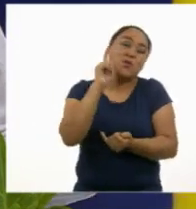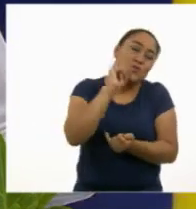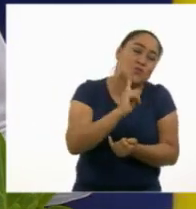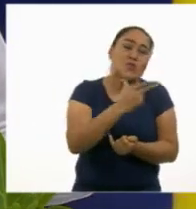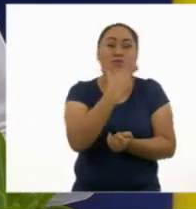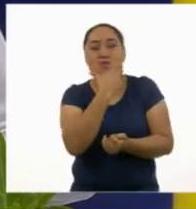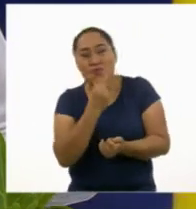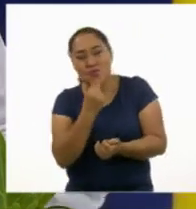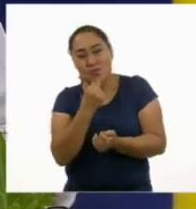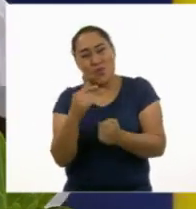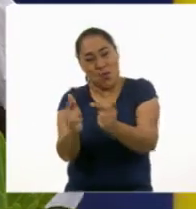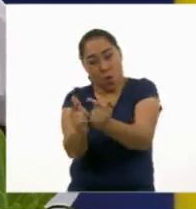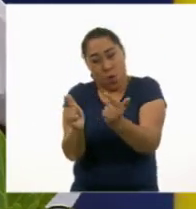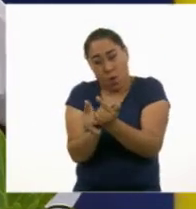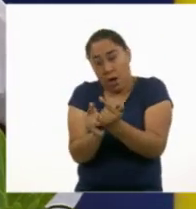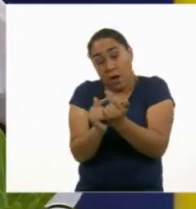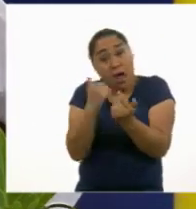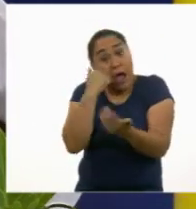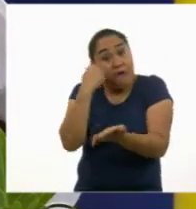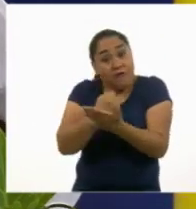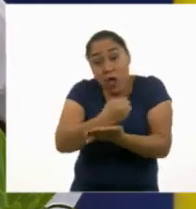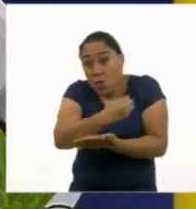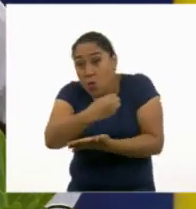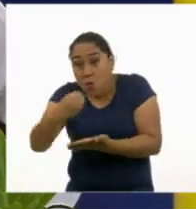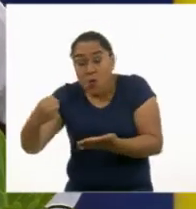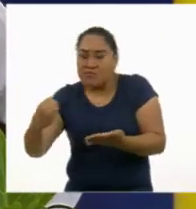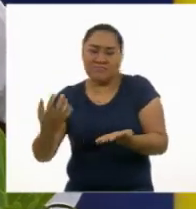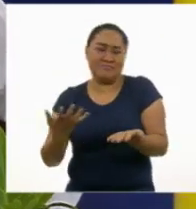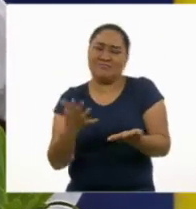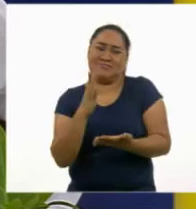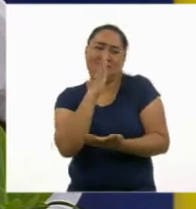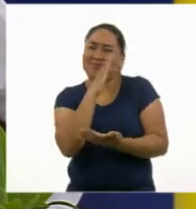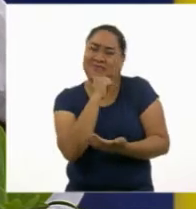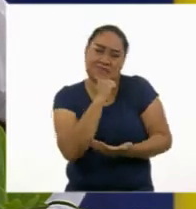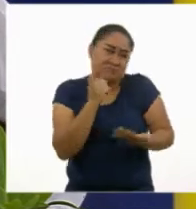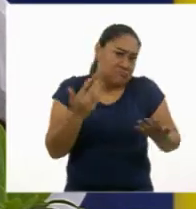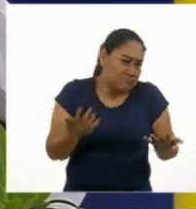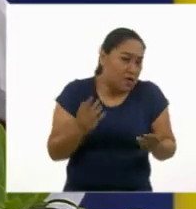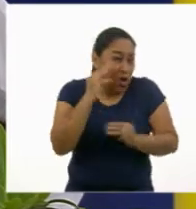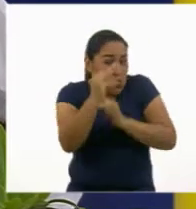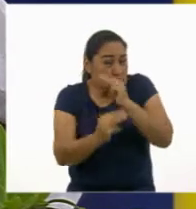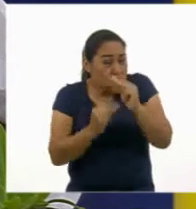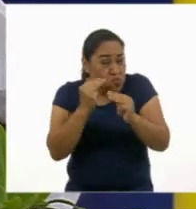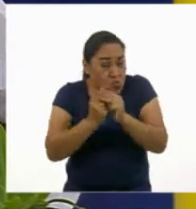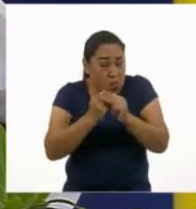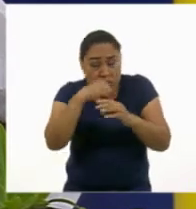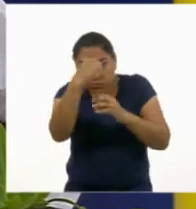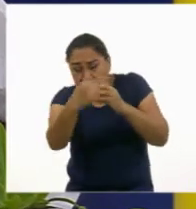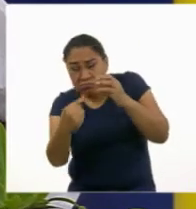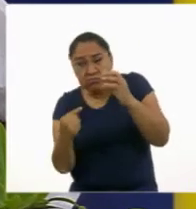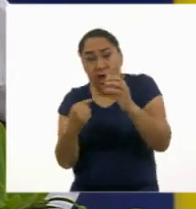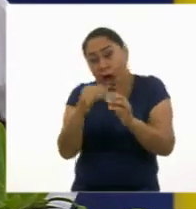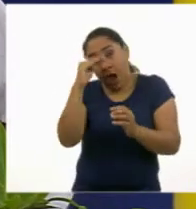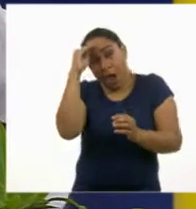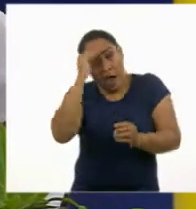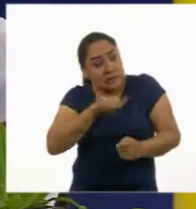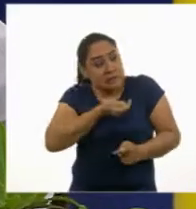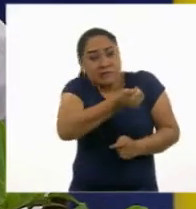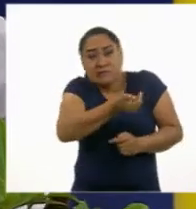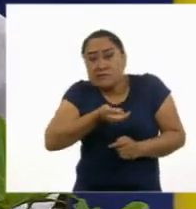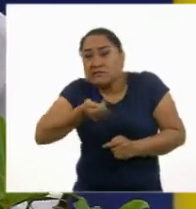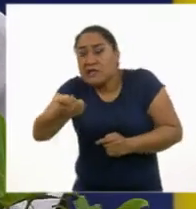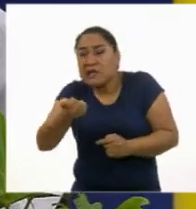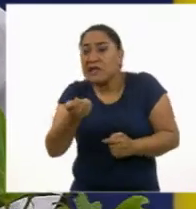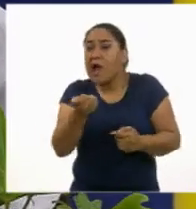un grupo determinado, sean iguales. Yo creo que en este mundo no hay que poner etiquetas a las personas. Porque,